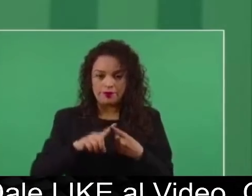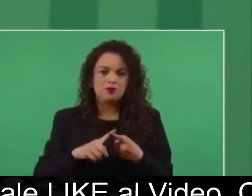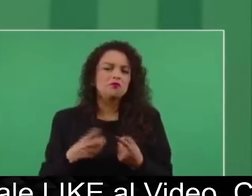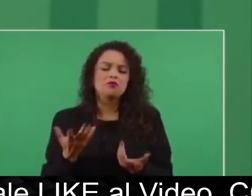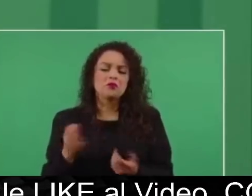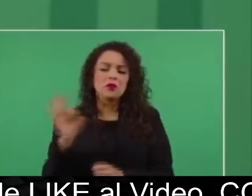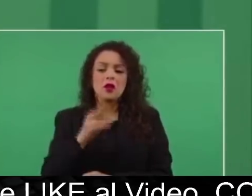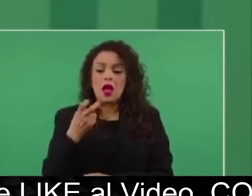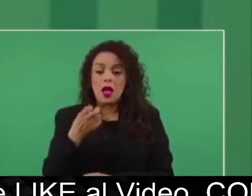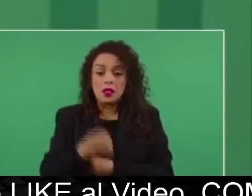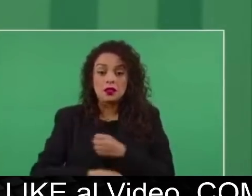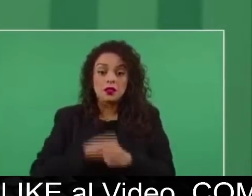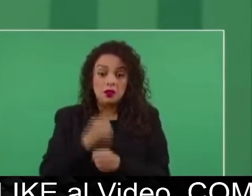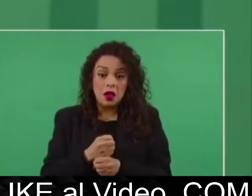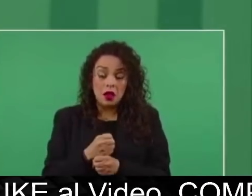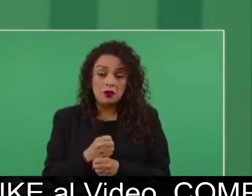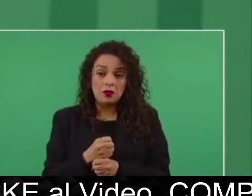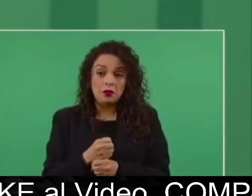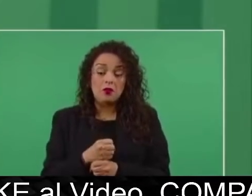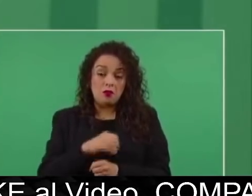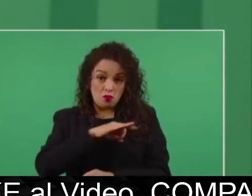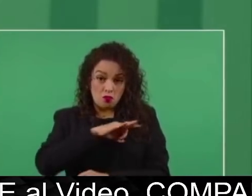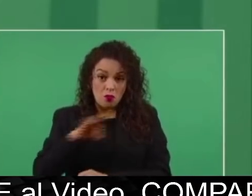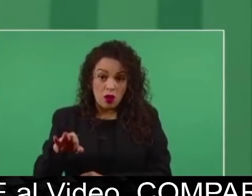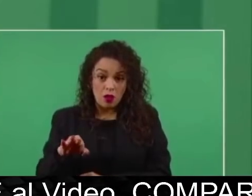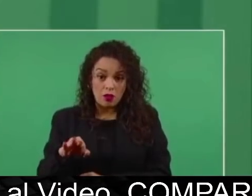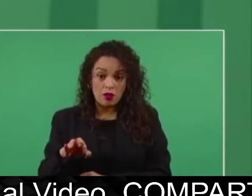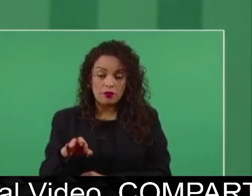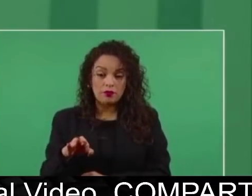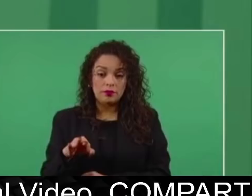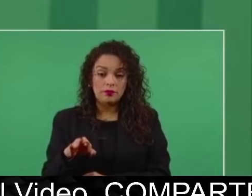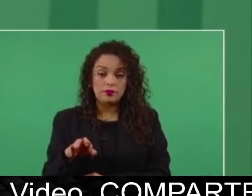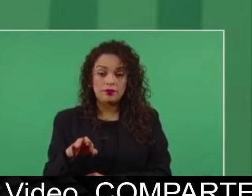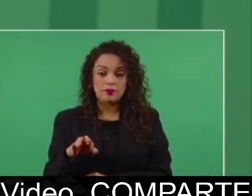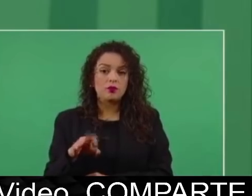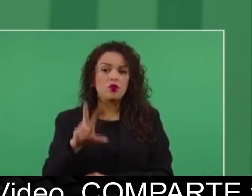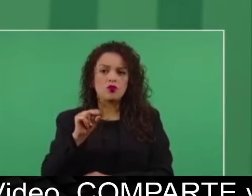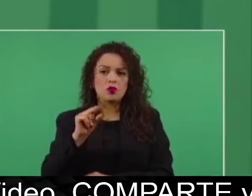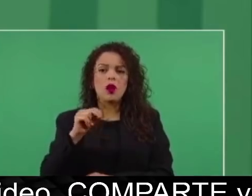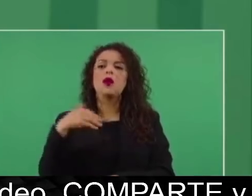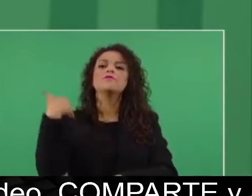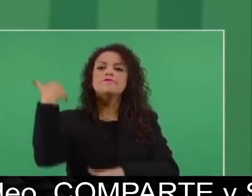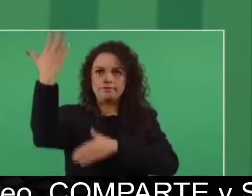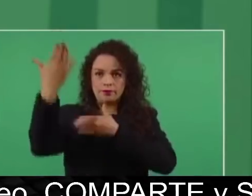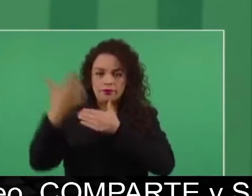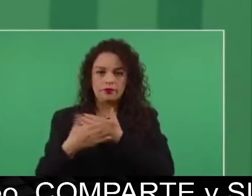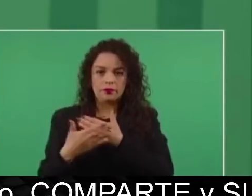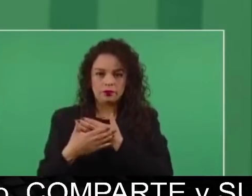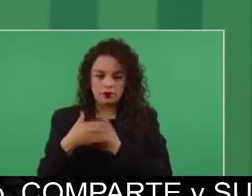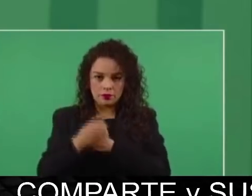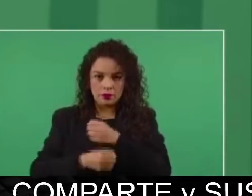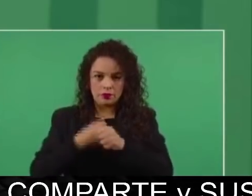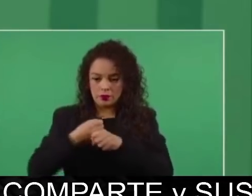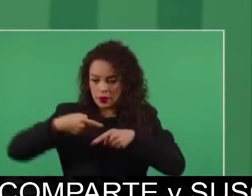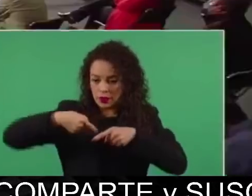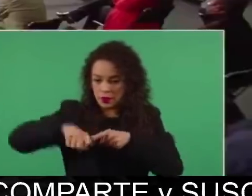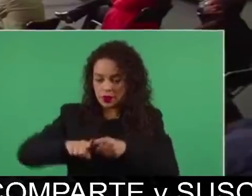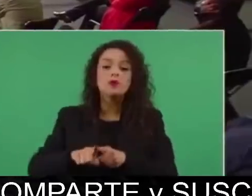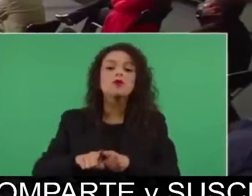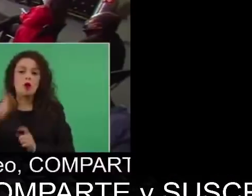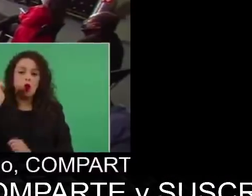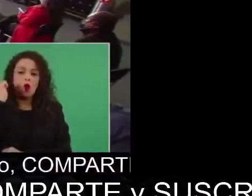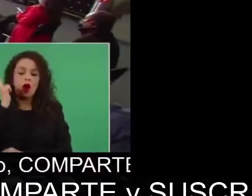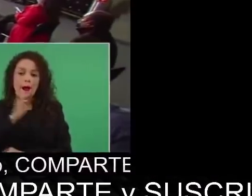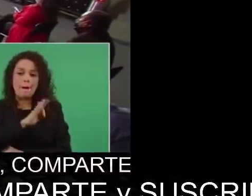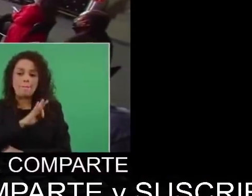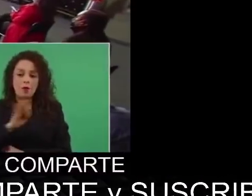dijo el presidente de la República con respecto al tema de la Guardia Nacional, no quiere